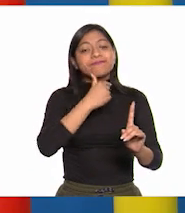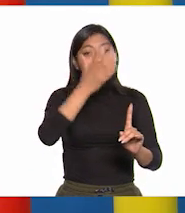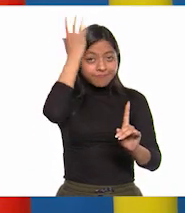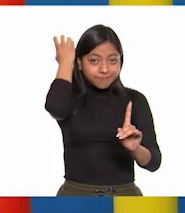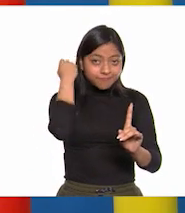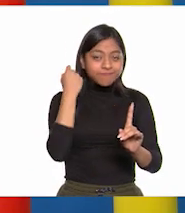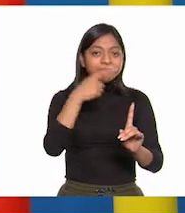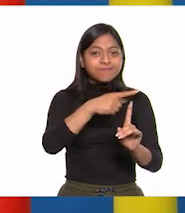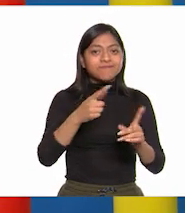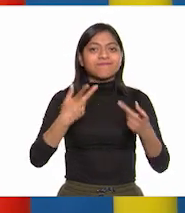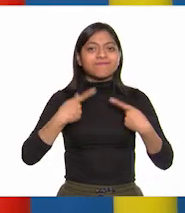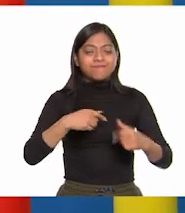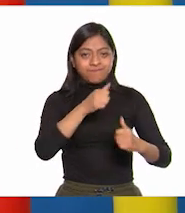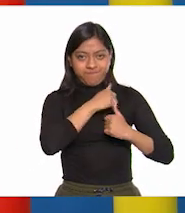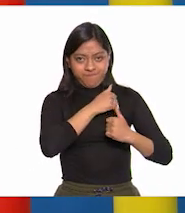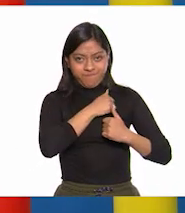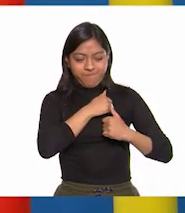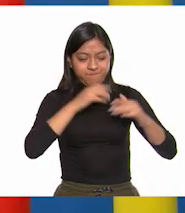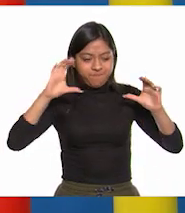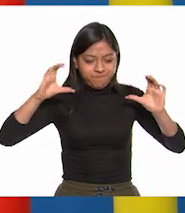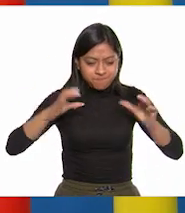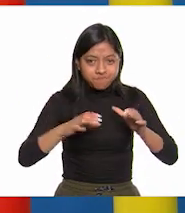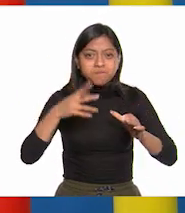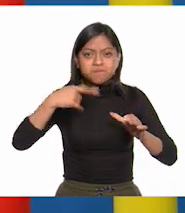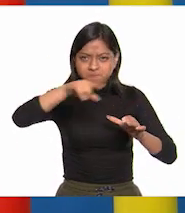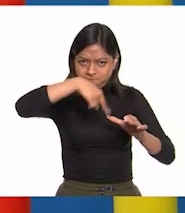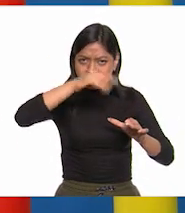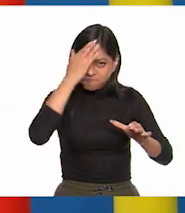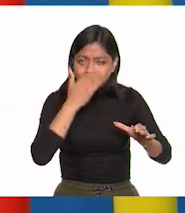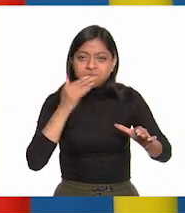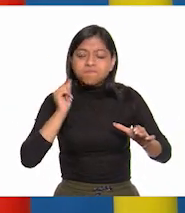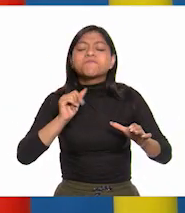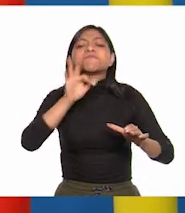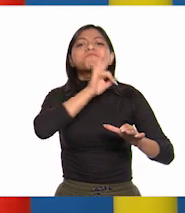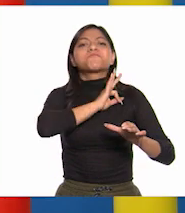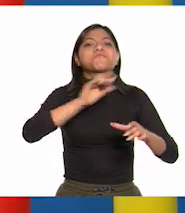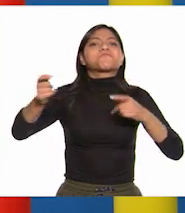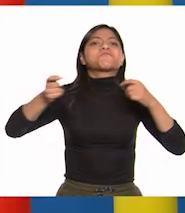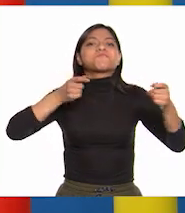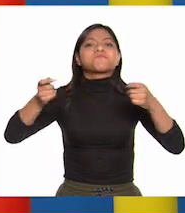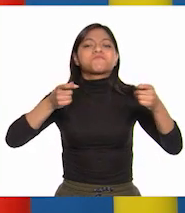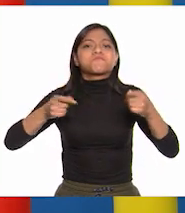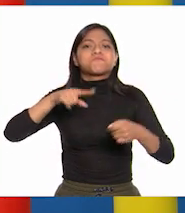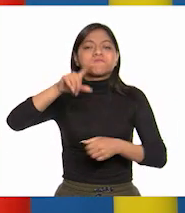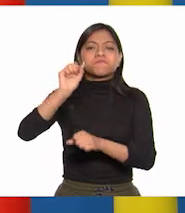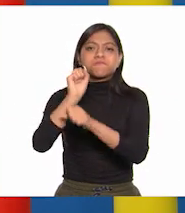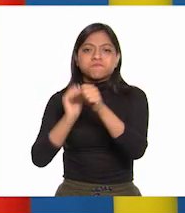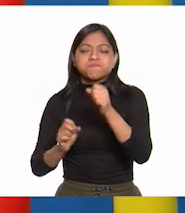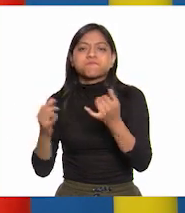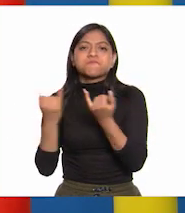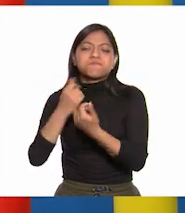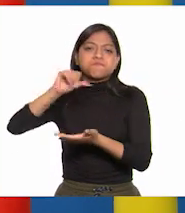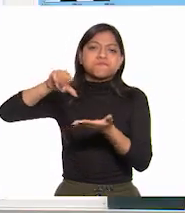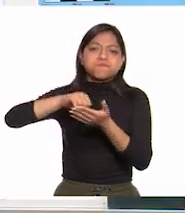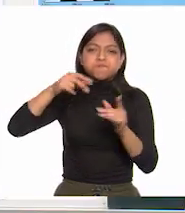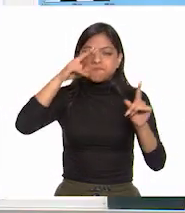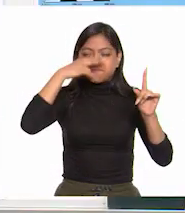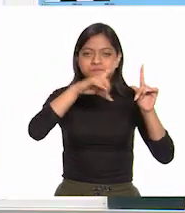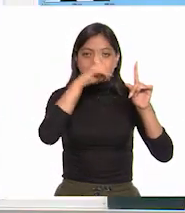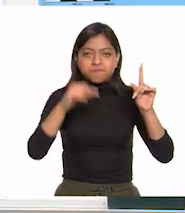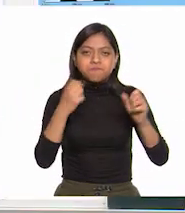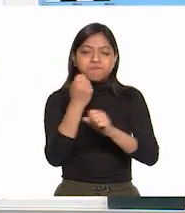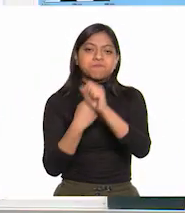con un ejército menos numeroso pero bien disciplinado, logró dominar el centro y sur de Nueva España entre 1811 y